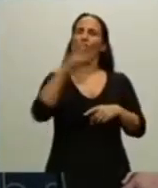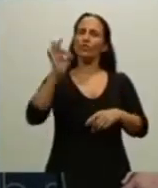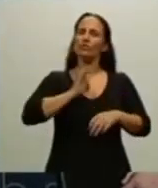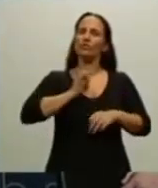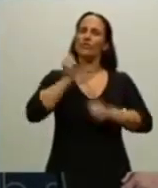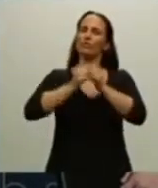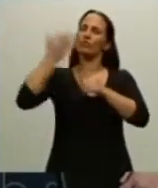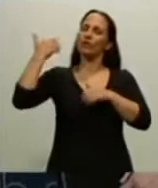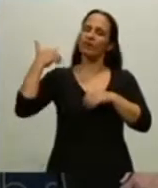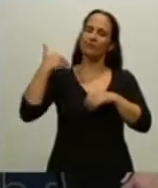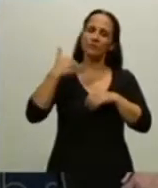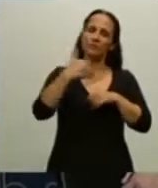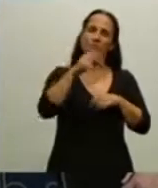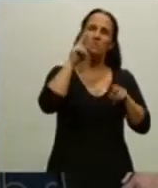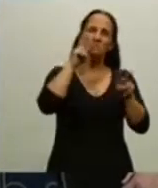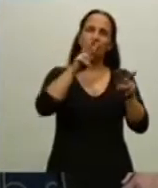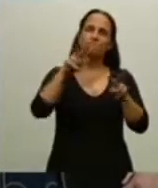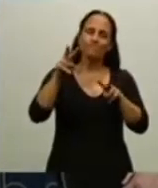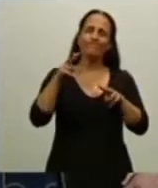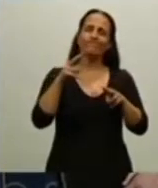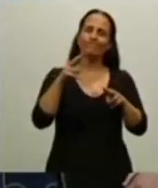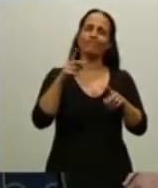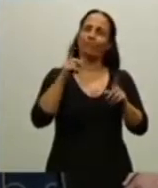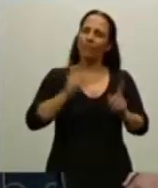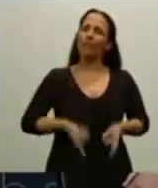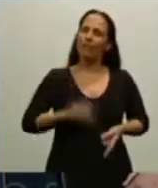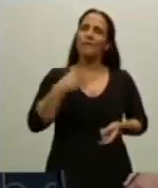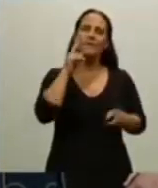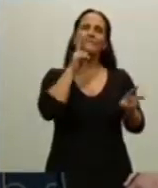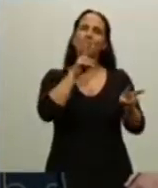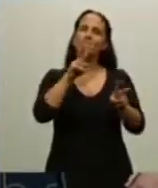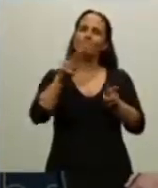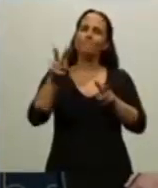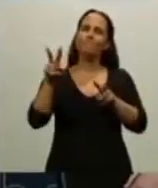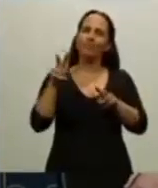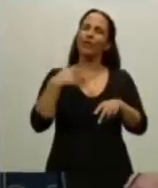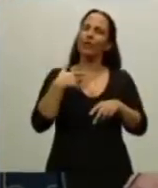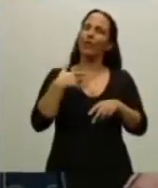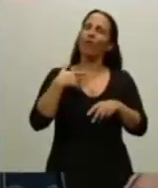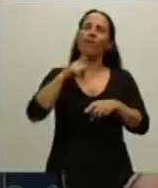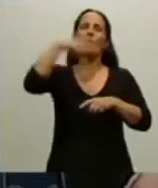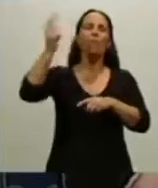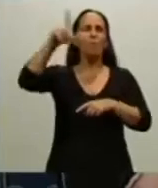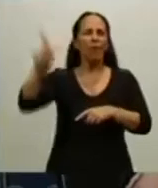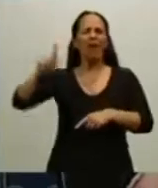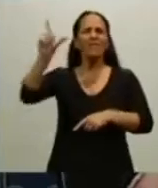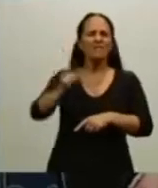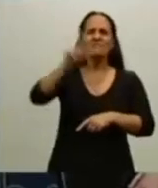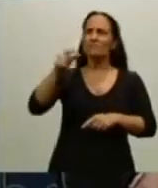y mirando también a esas otras naciones